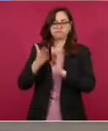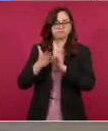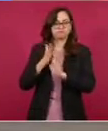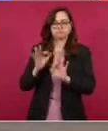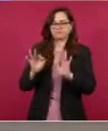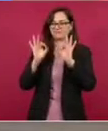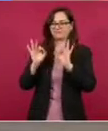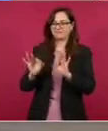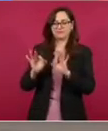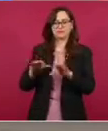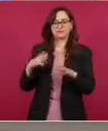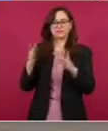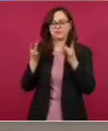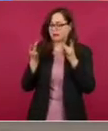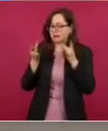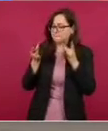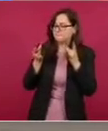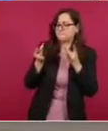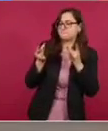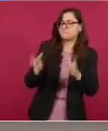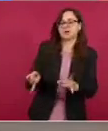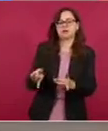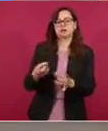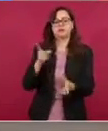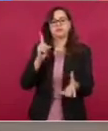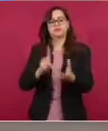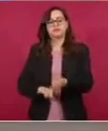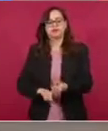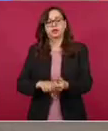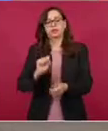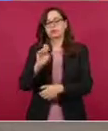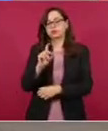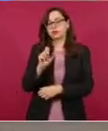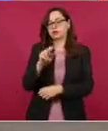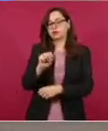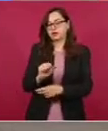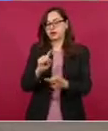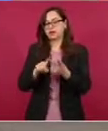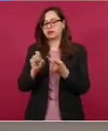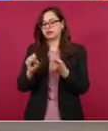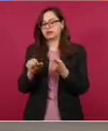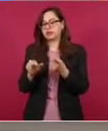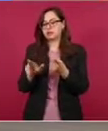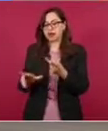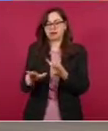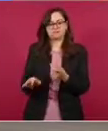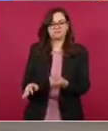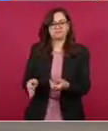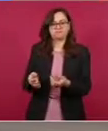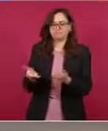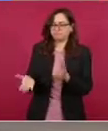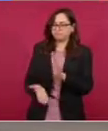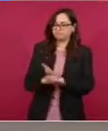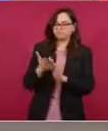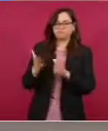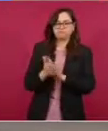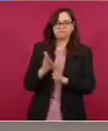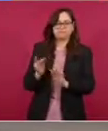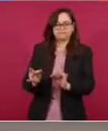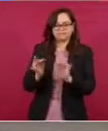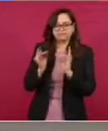la Secretaría de la Defensa con los ingenieros militares. Luego, ya